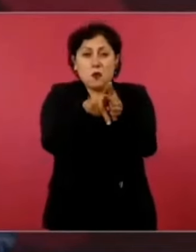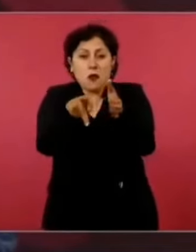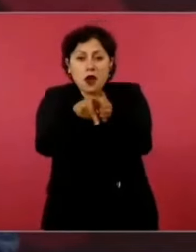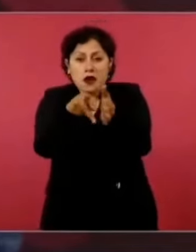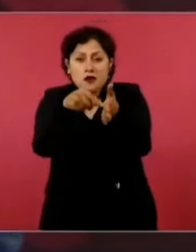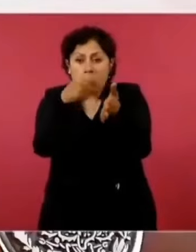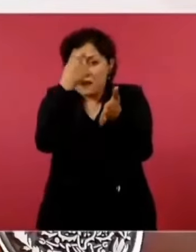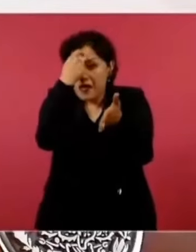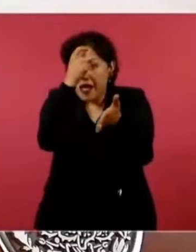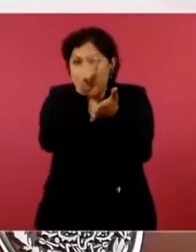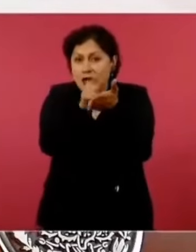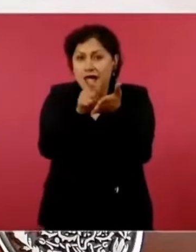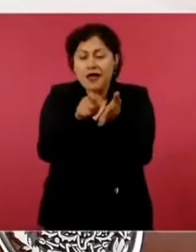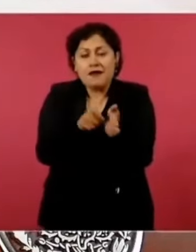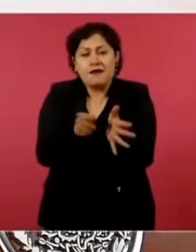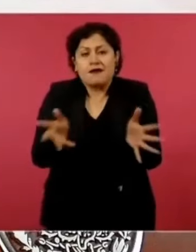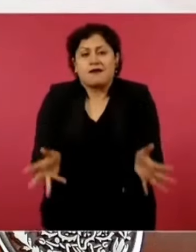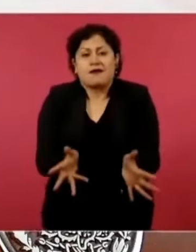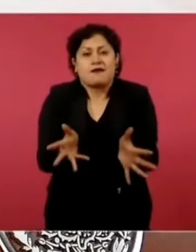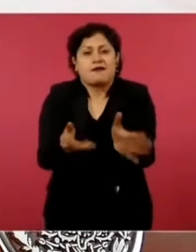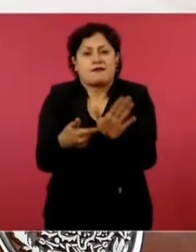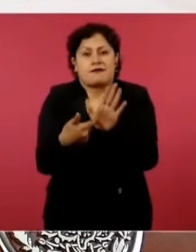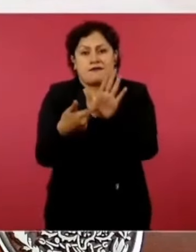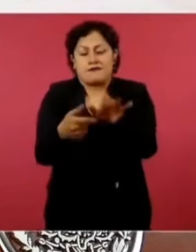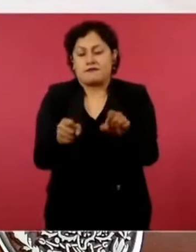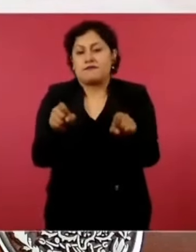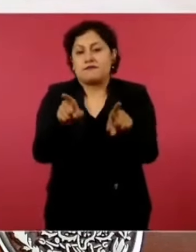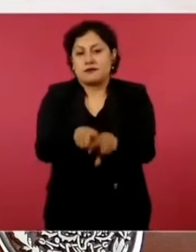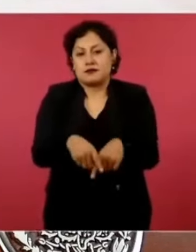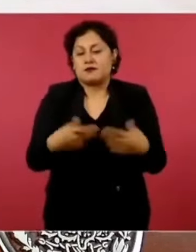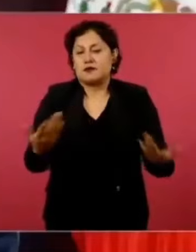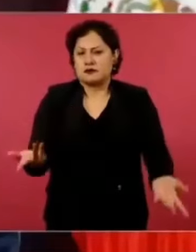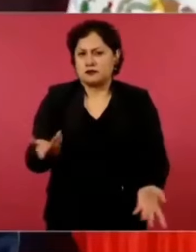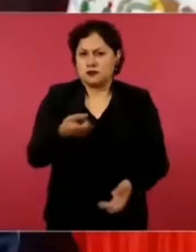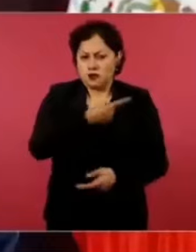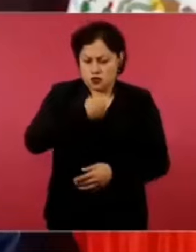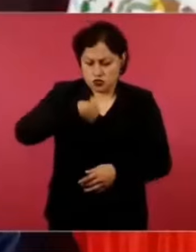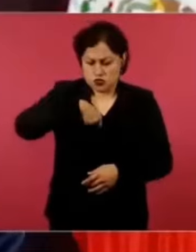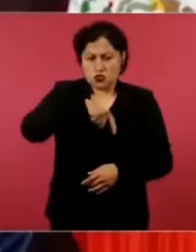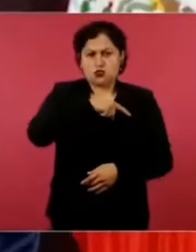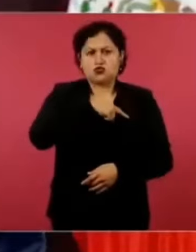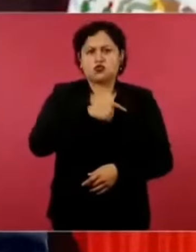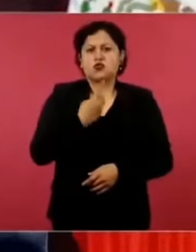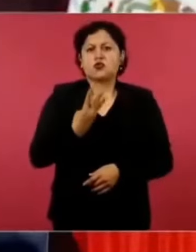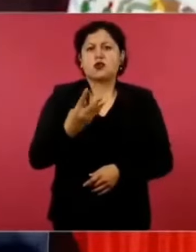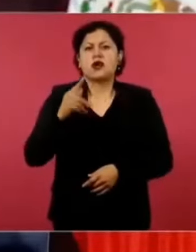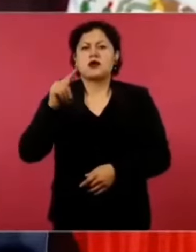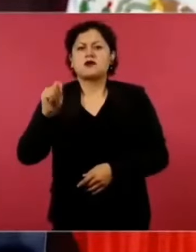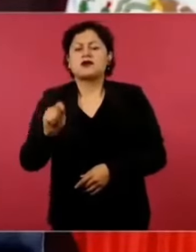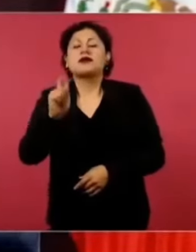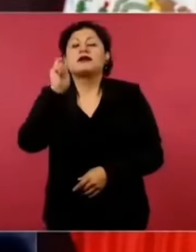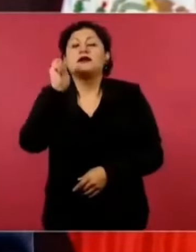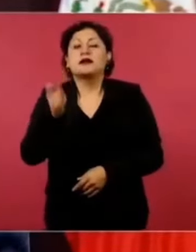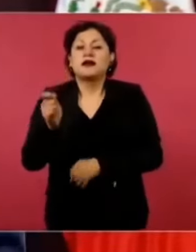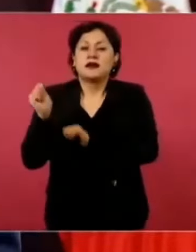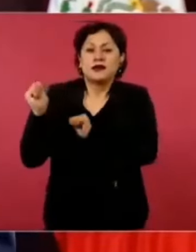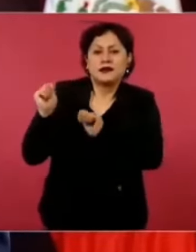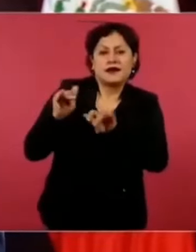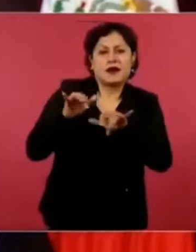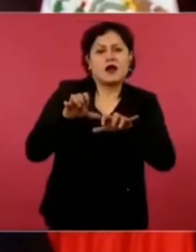llegamos, ya lo he dicho en otras ocasiones, ni se dieron cuenta los